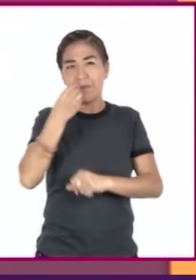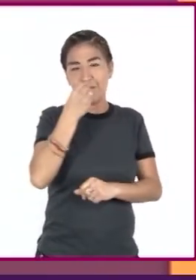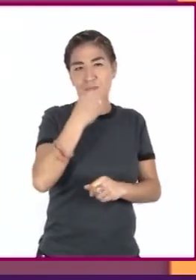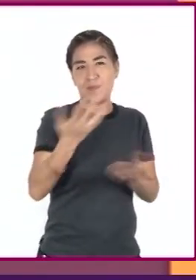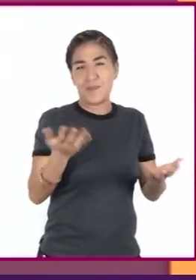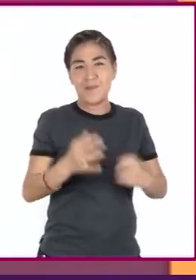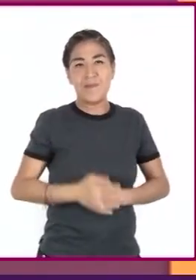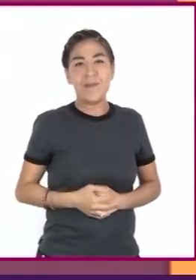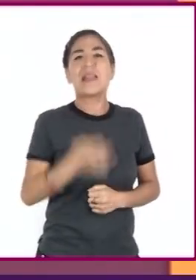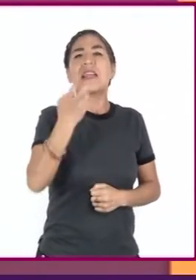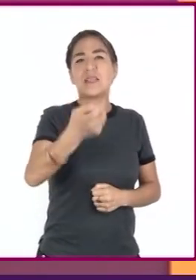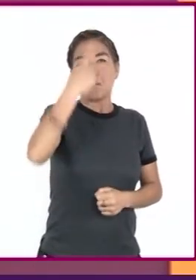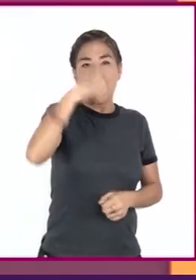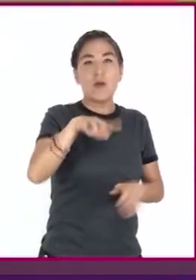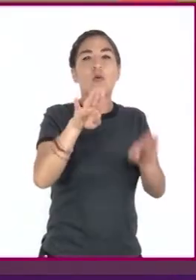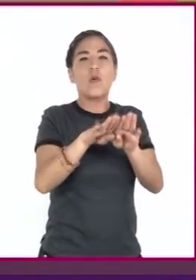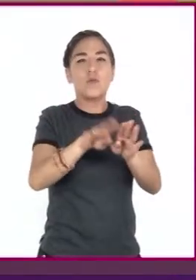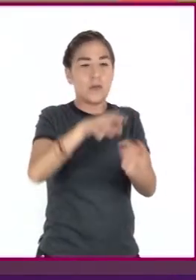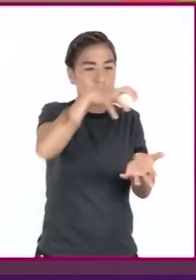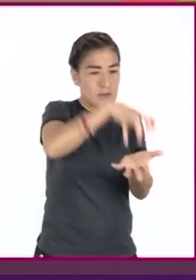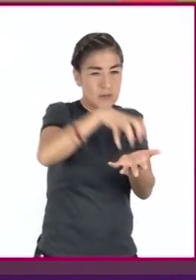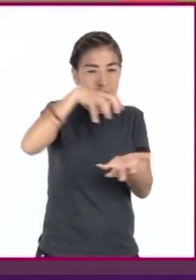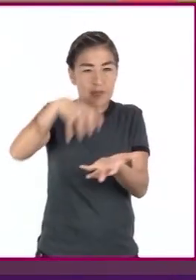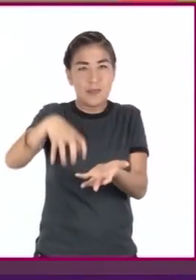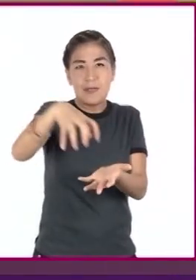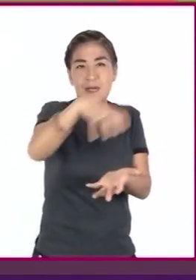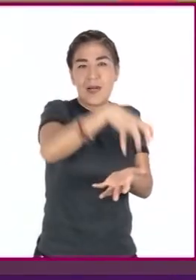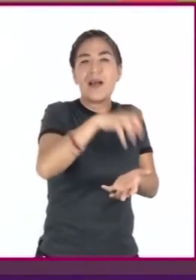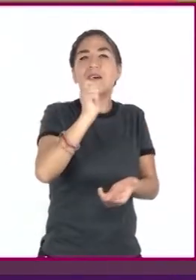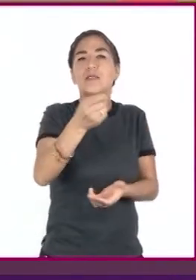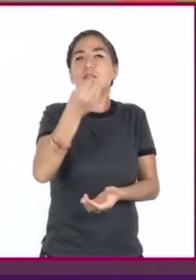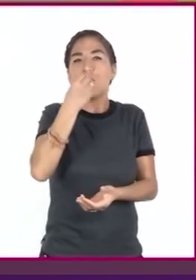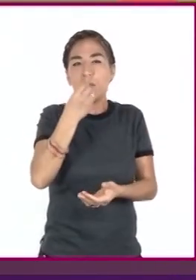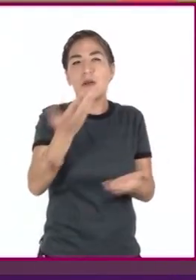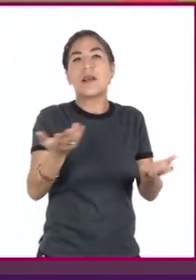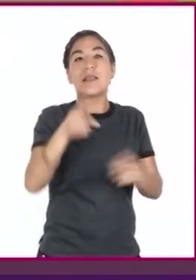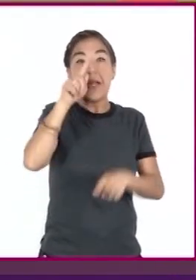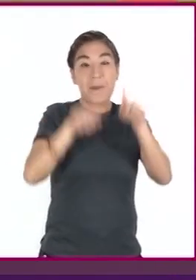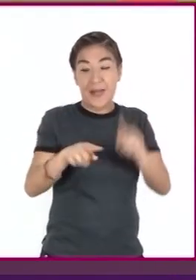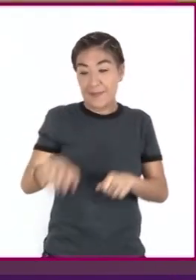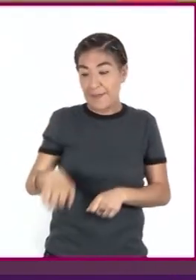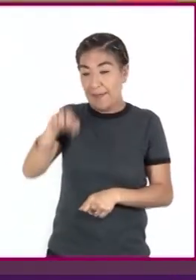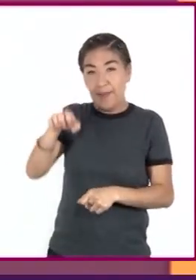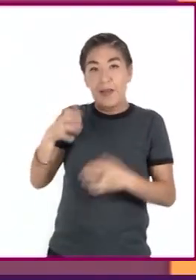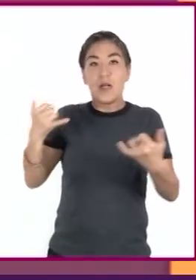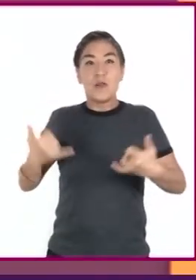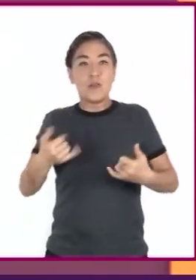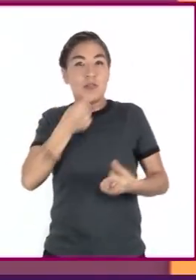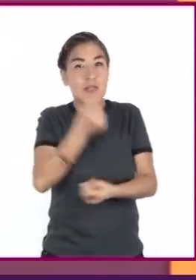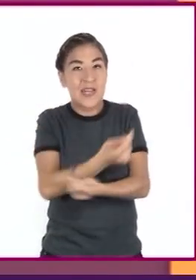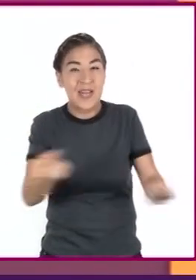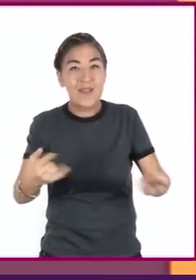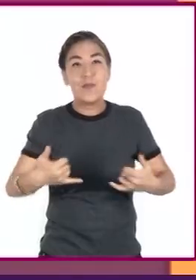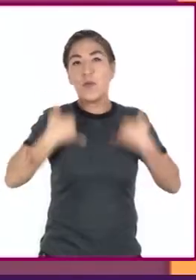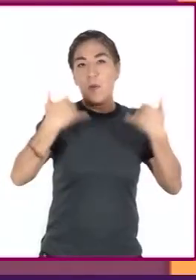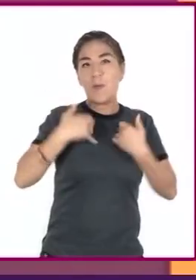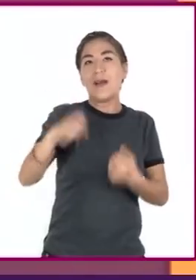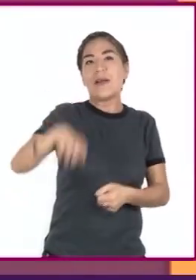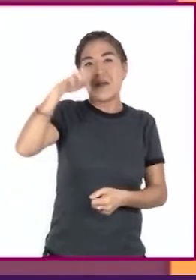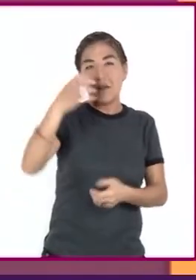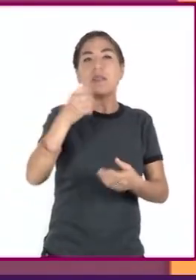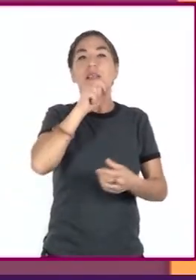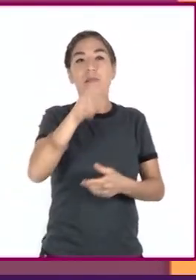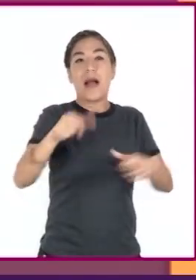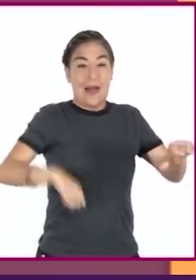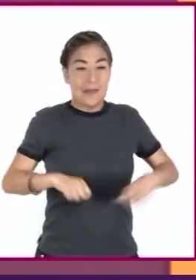lleva a cuidar y medir las porciones que nos corresponden de acuerdo con nuestra edad, género, actividad física o región.